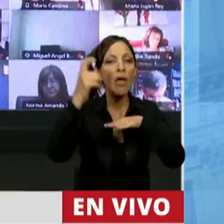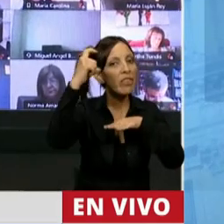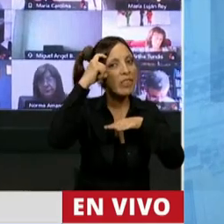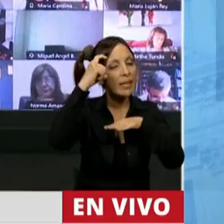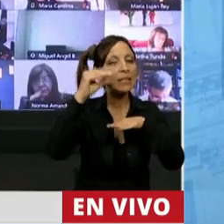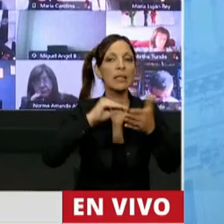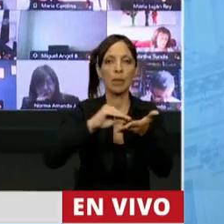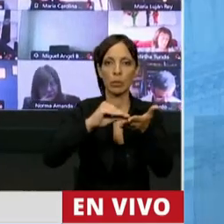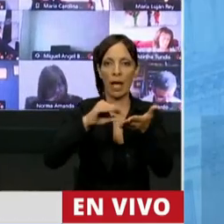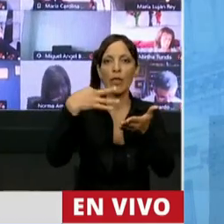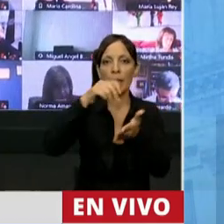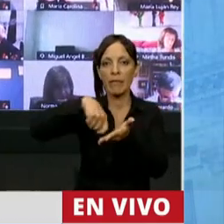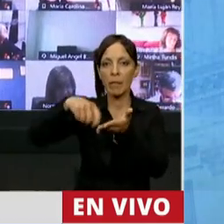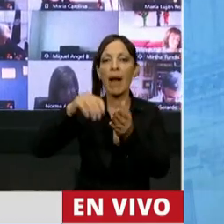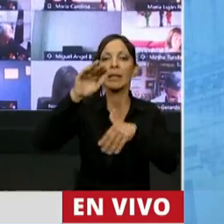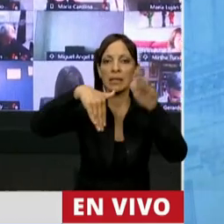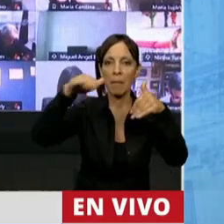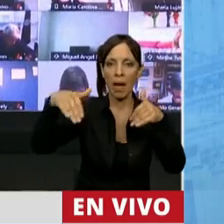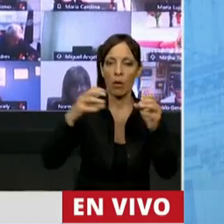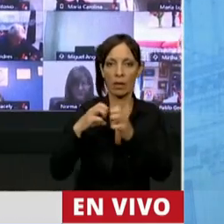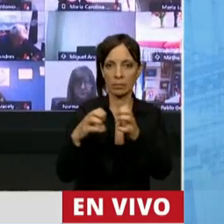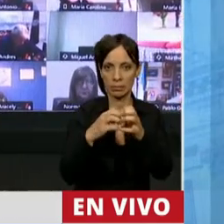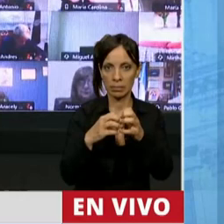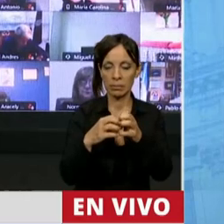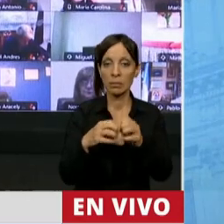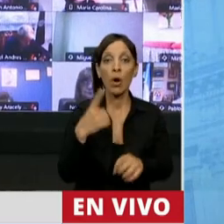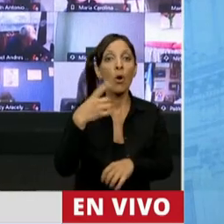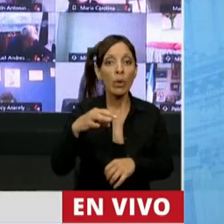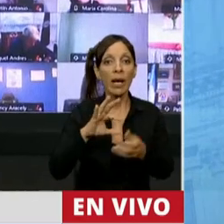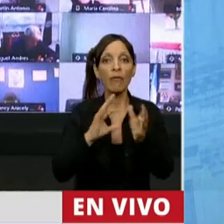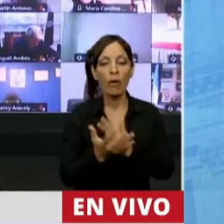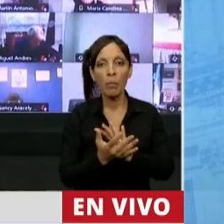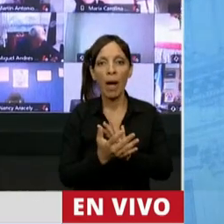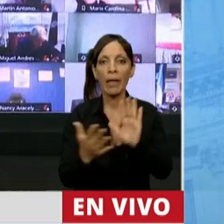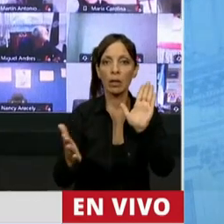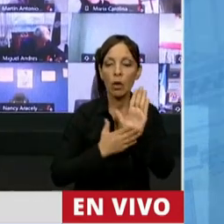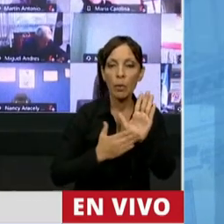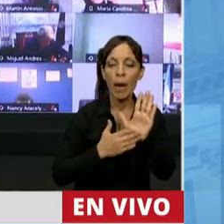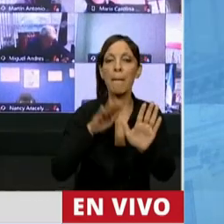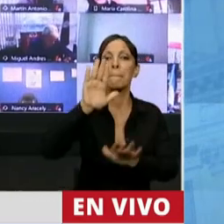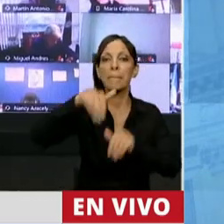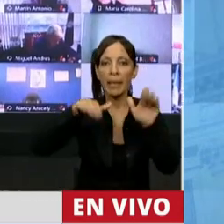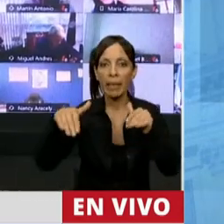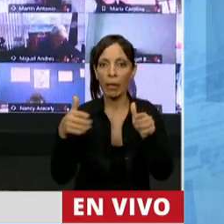mínimo. La única manera de constatar la existencia del planteo del pedido